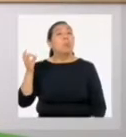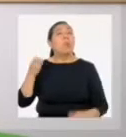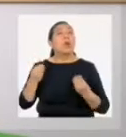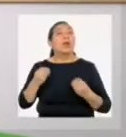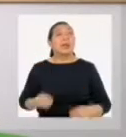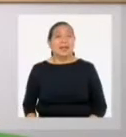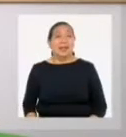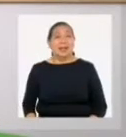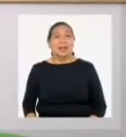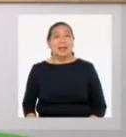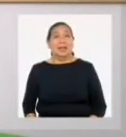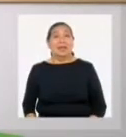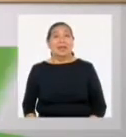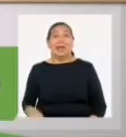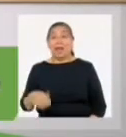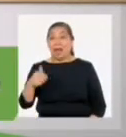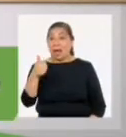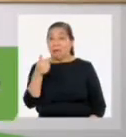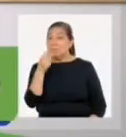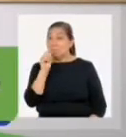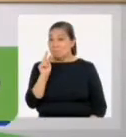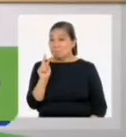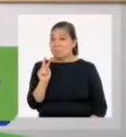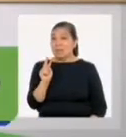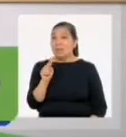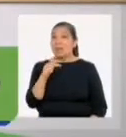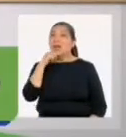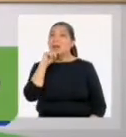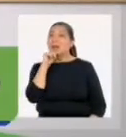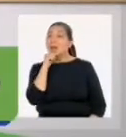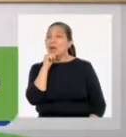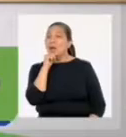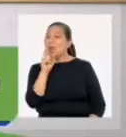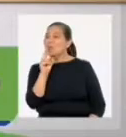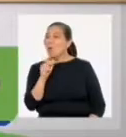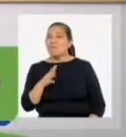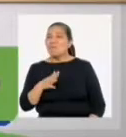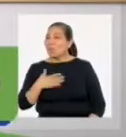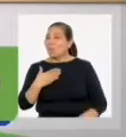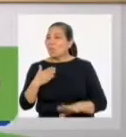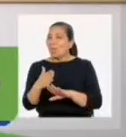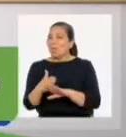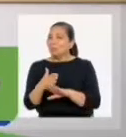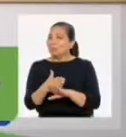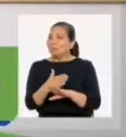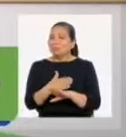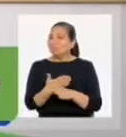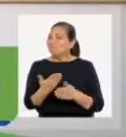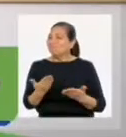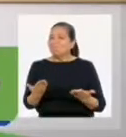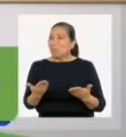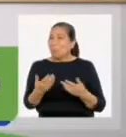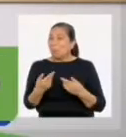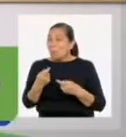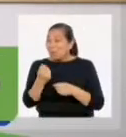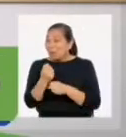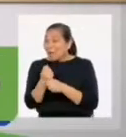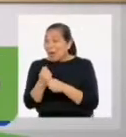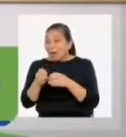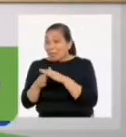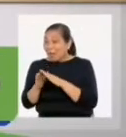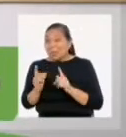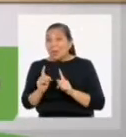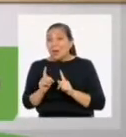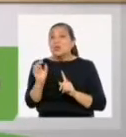puso así. En la fuente A, observamos que las mujeres no podían desarrollarse en un espacio público,